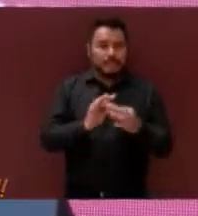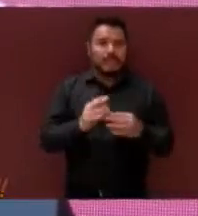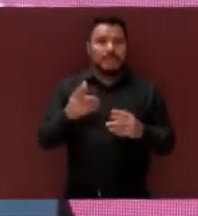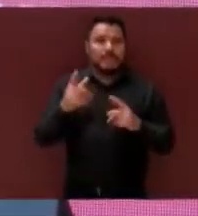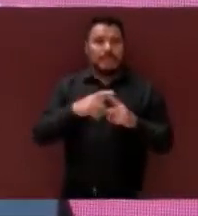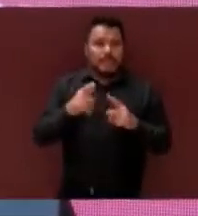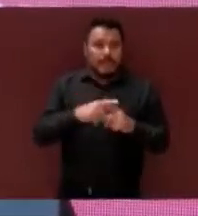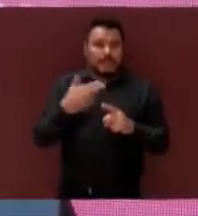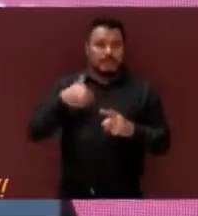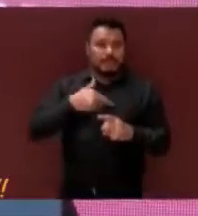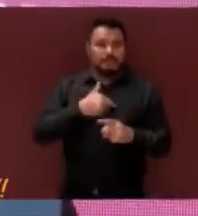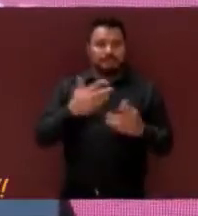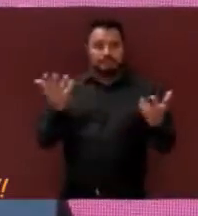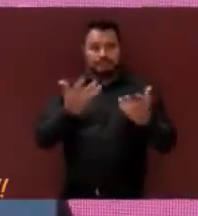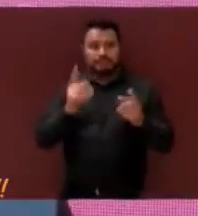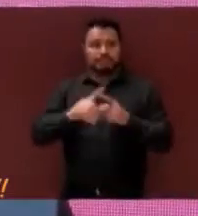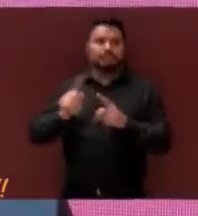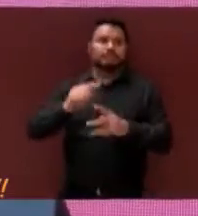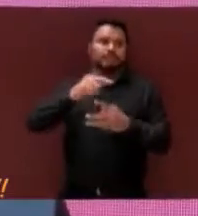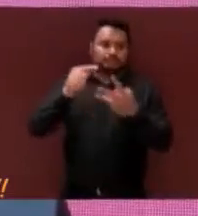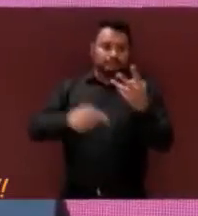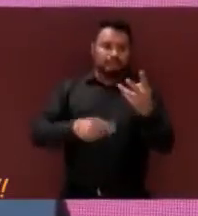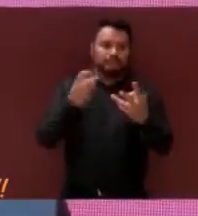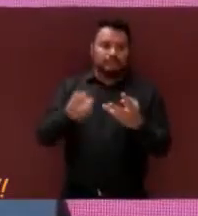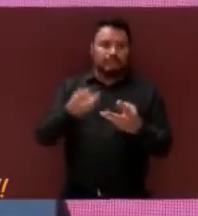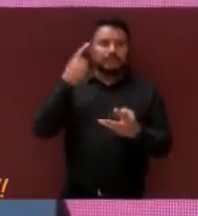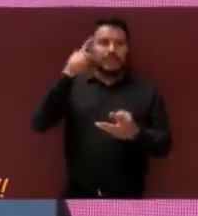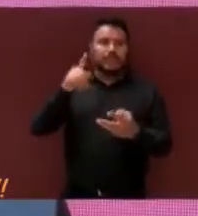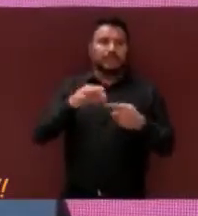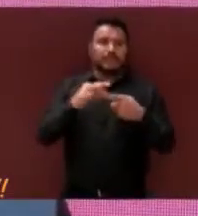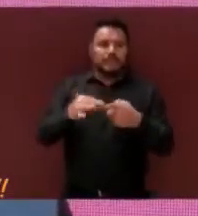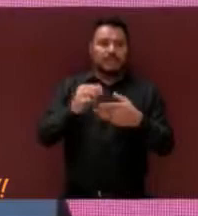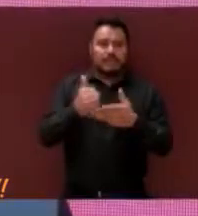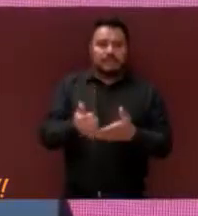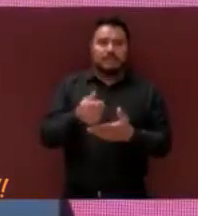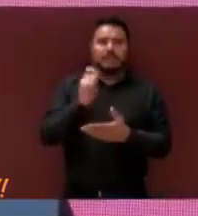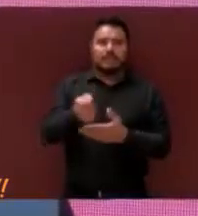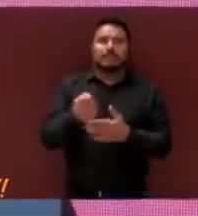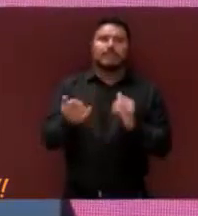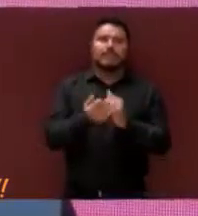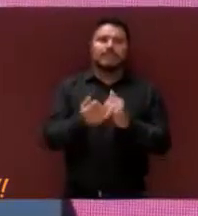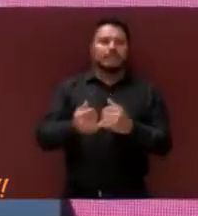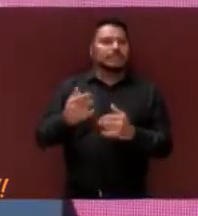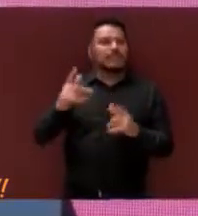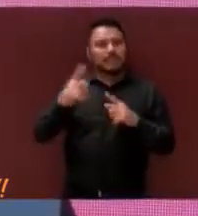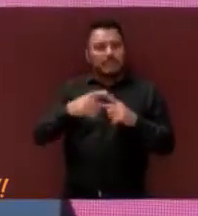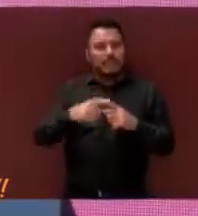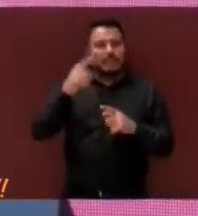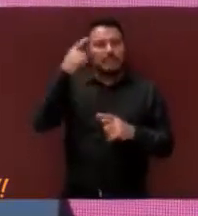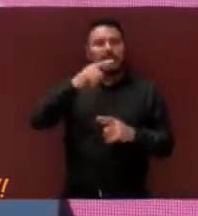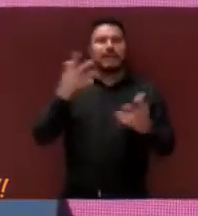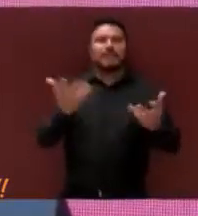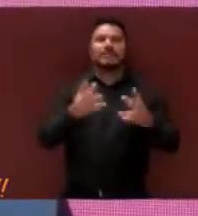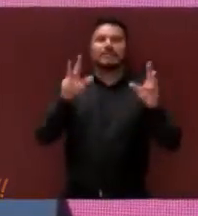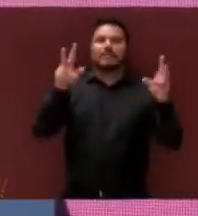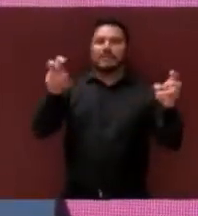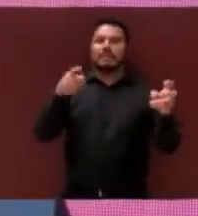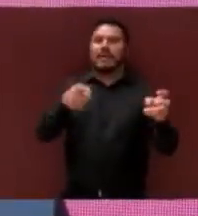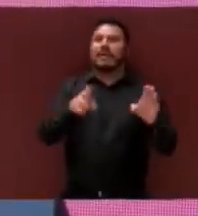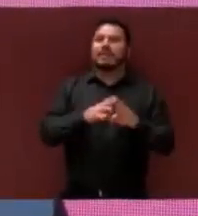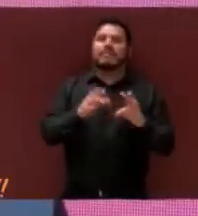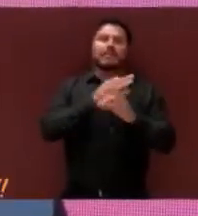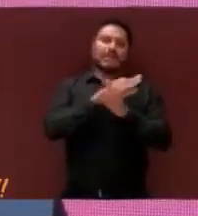solventar por esta parte de esta dirección es la monumental tarea de encabezar lo relacionado a la